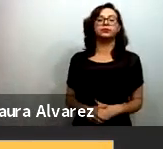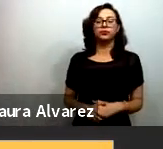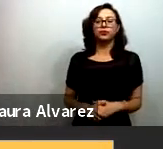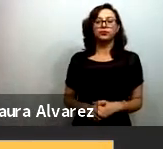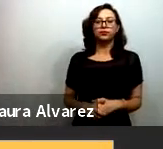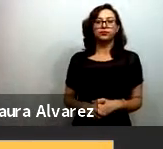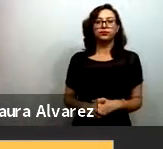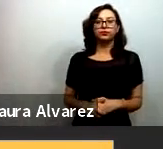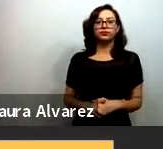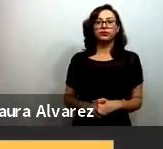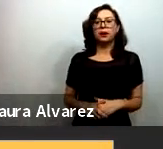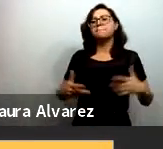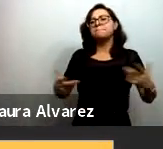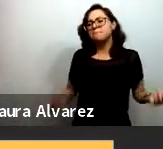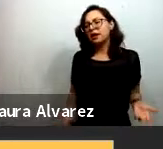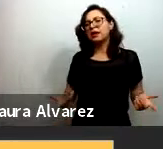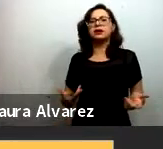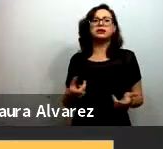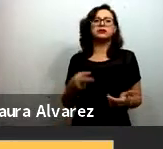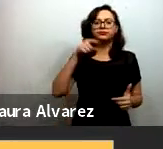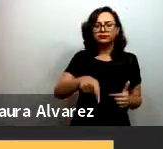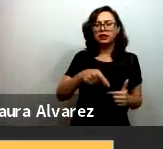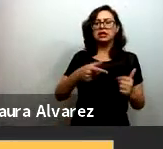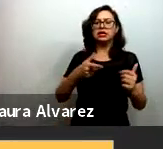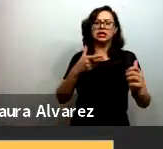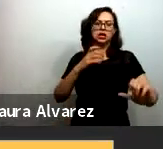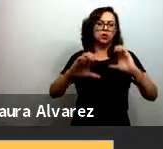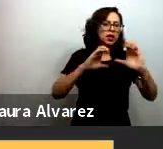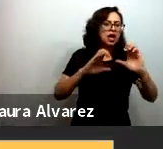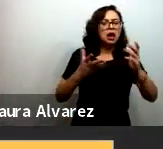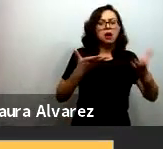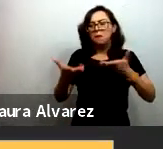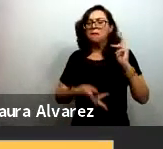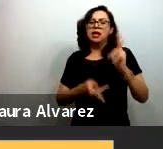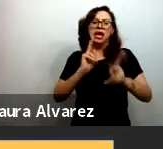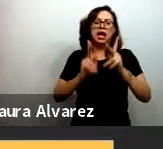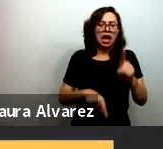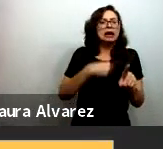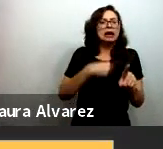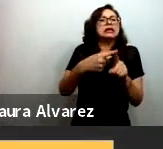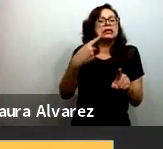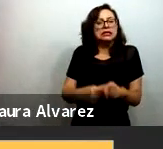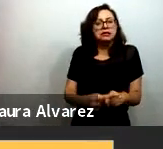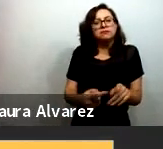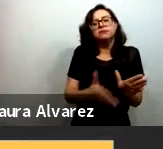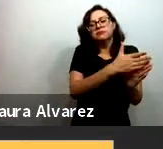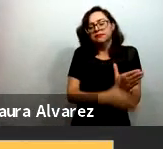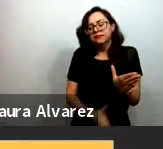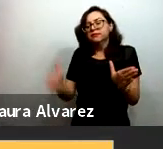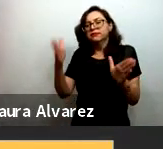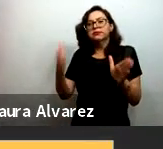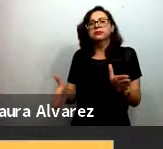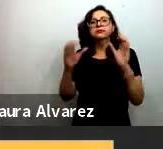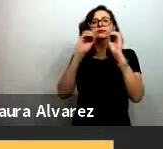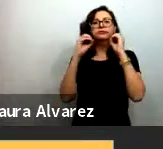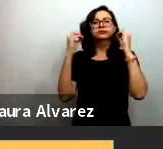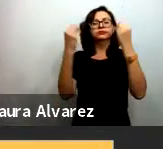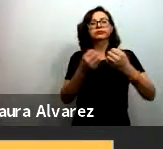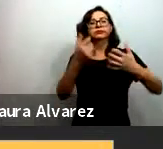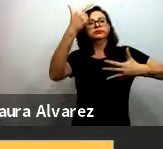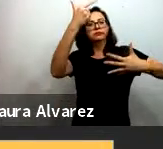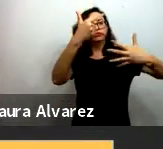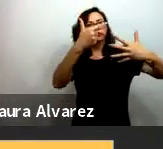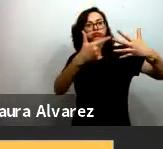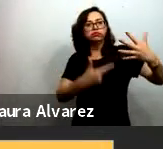¿quiénes participaron en estas conversaciones y en este esfuerzo? en la primera etapa participaron estas organizaciones que están listadas Fundación FEMSA